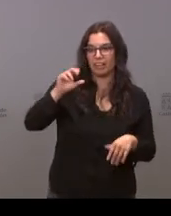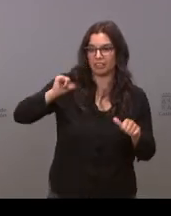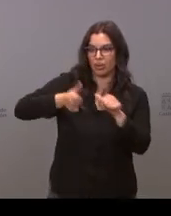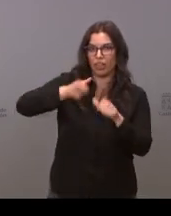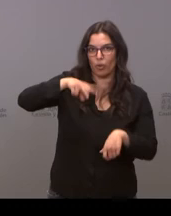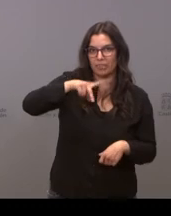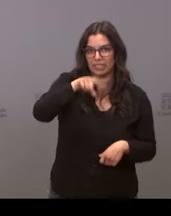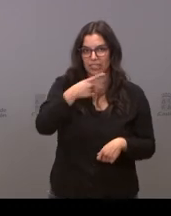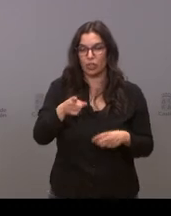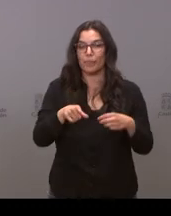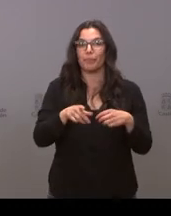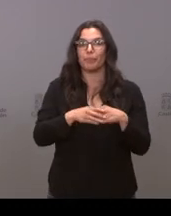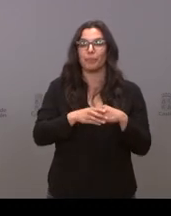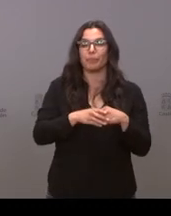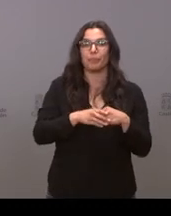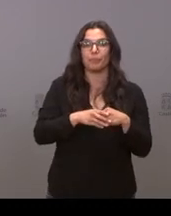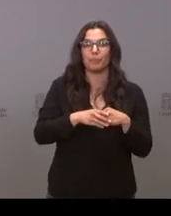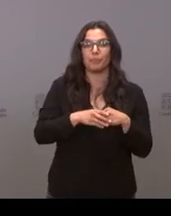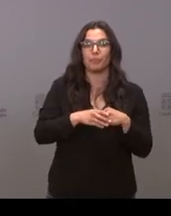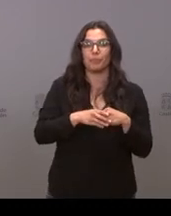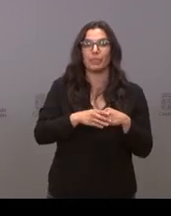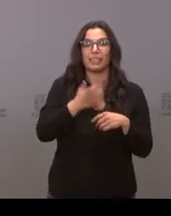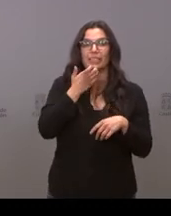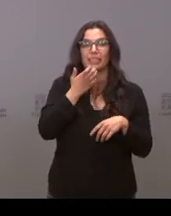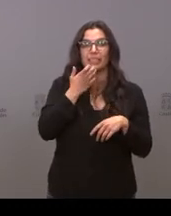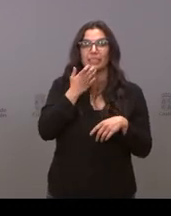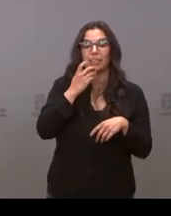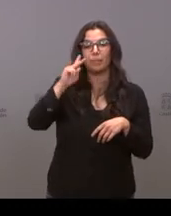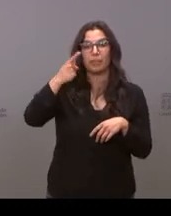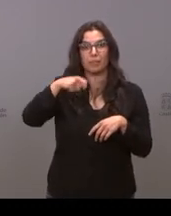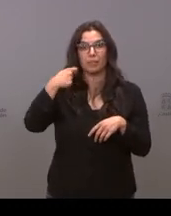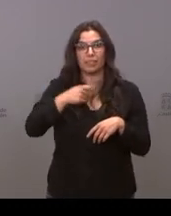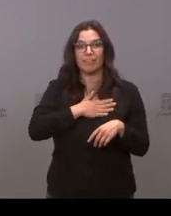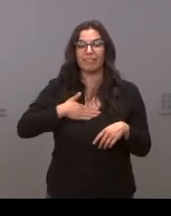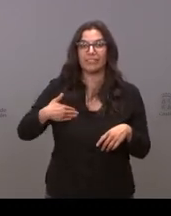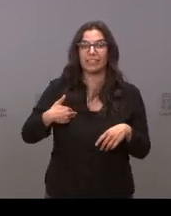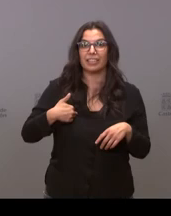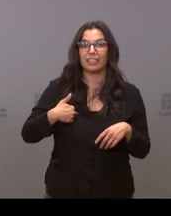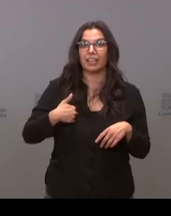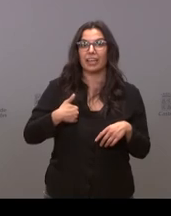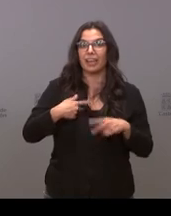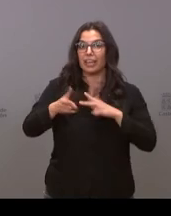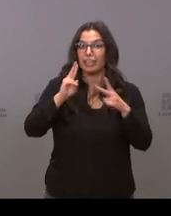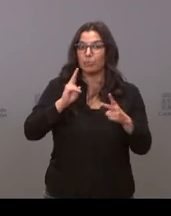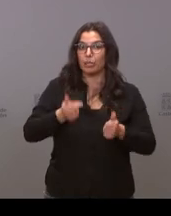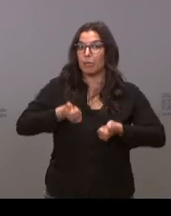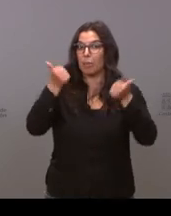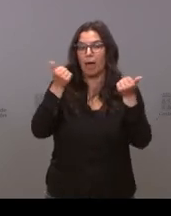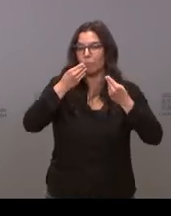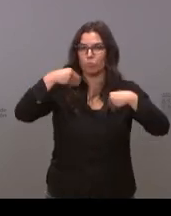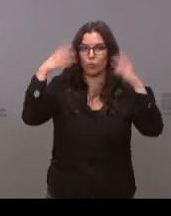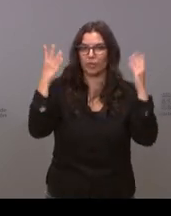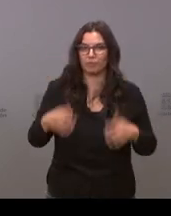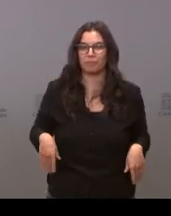igual que pasó en mi última intervención si el vicepresidente me quiere contestar alguna otra pregunta que no le haya hecho bienvenida sea también gracias